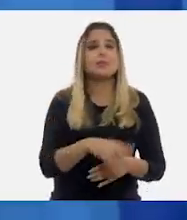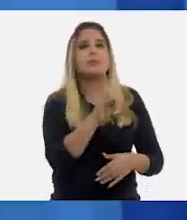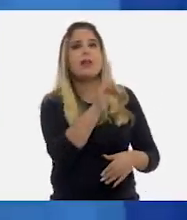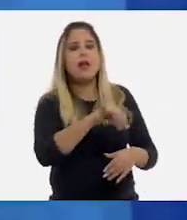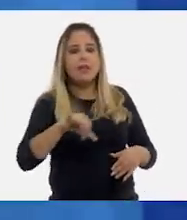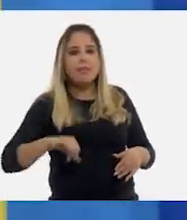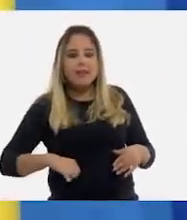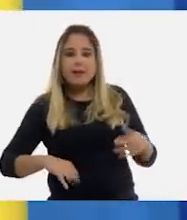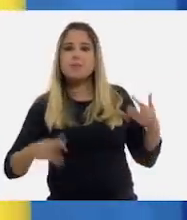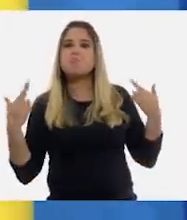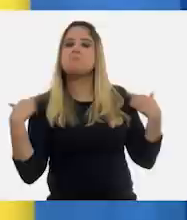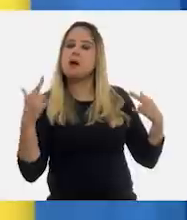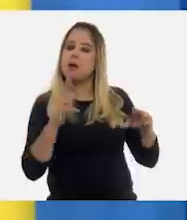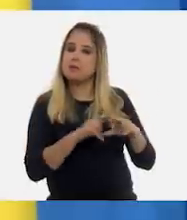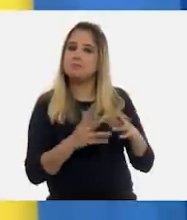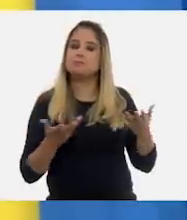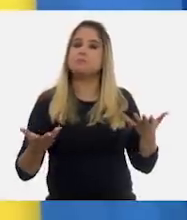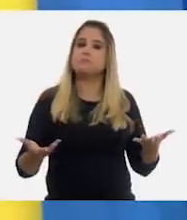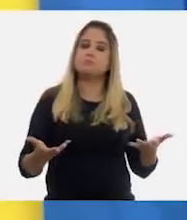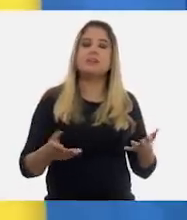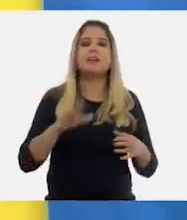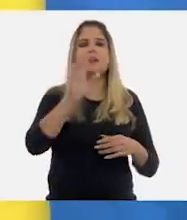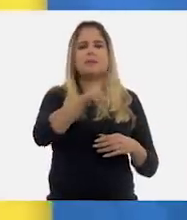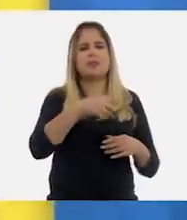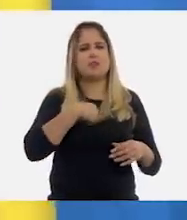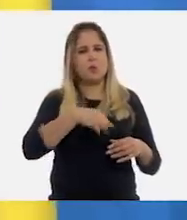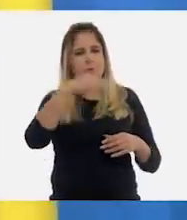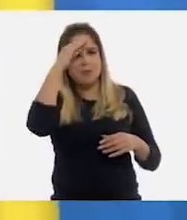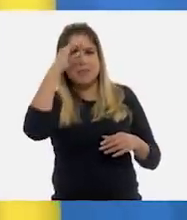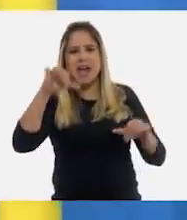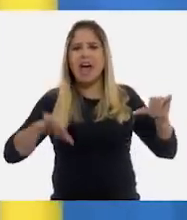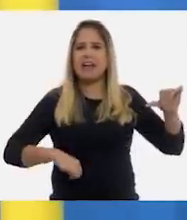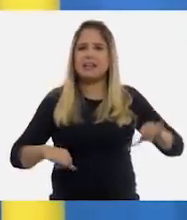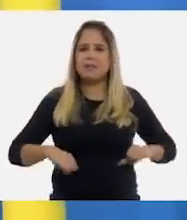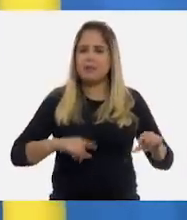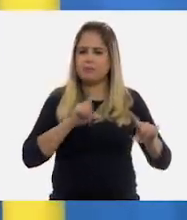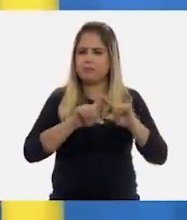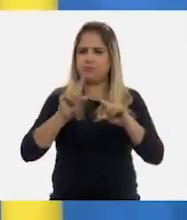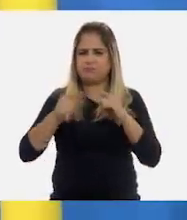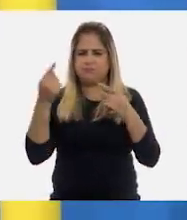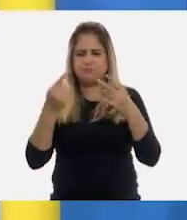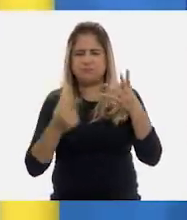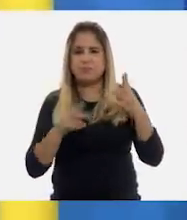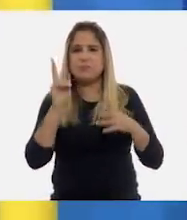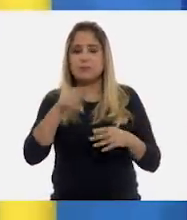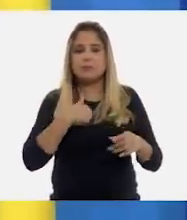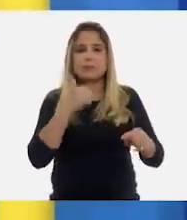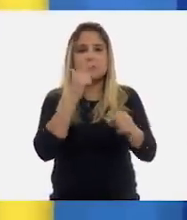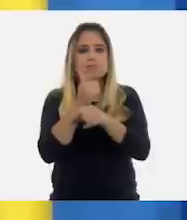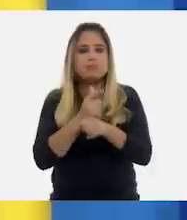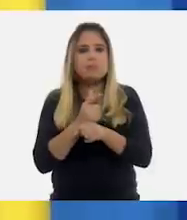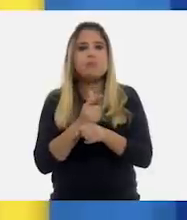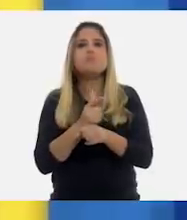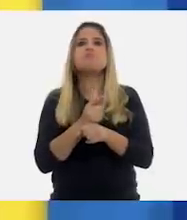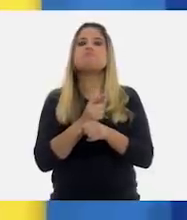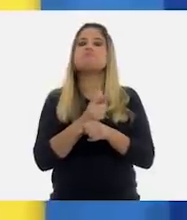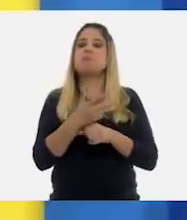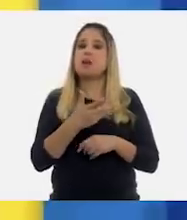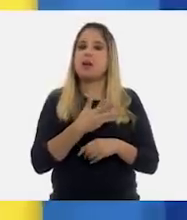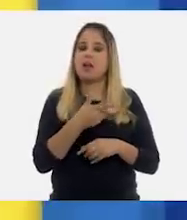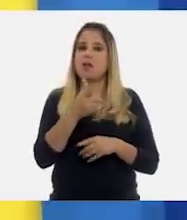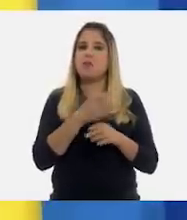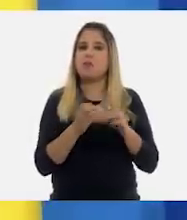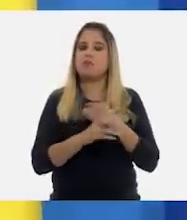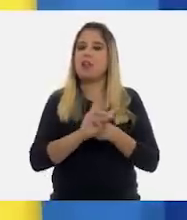menciona, maestra. Y, bueno, al pensar en todas estas actividades me doy cuenta del esfuerzo que representa tener un